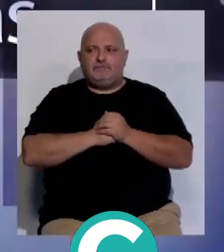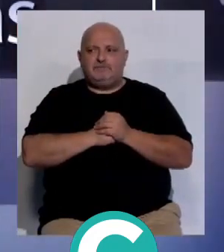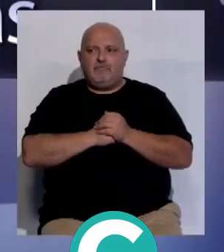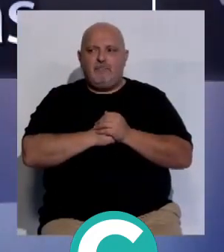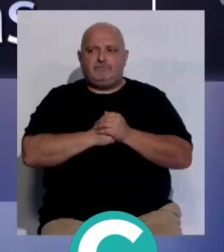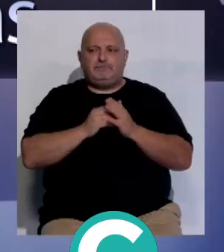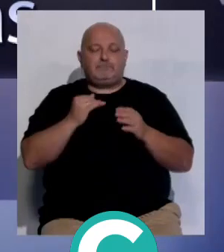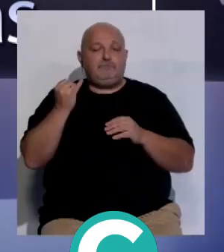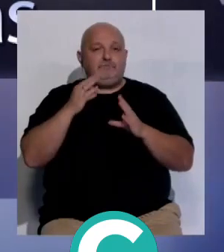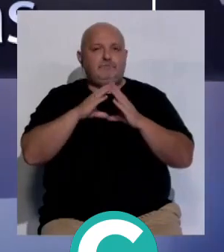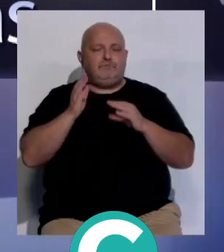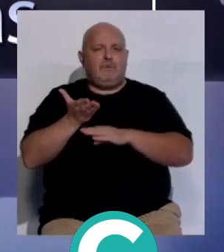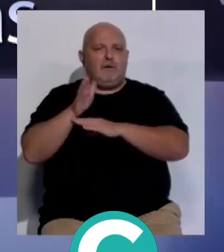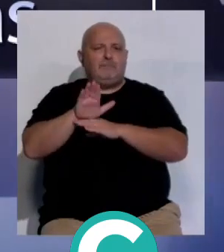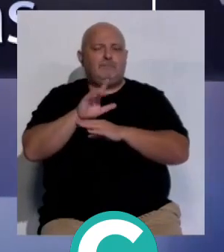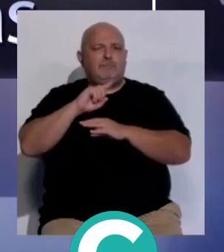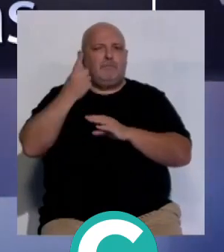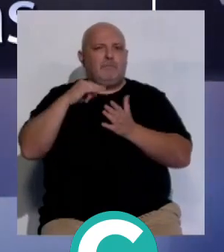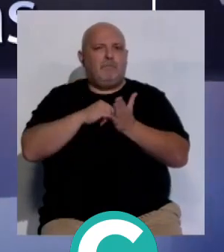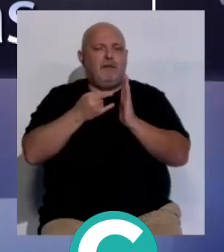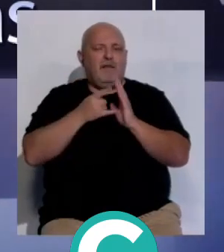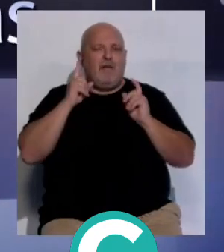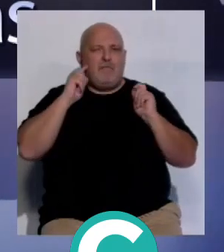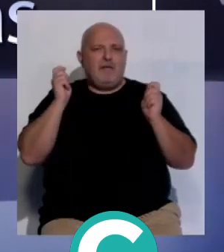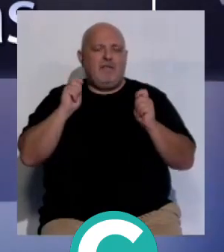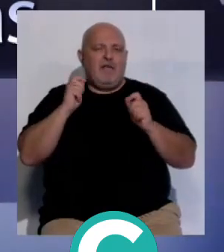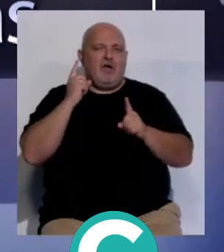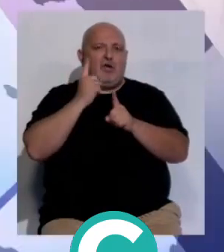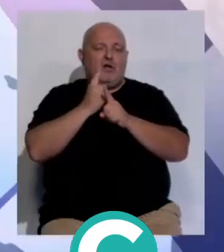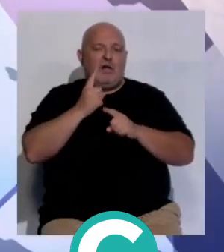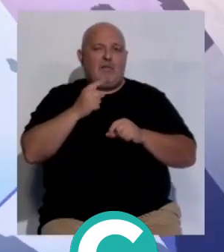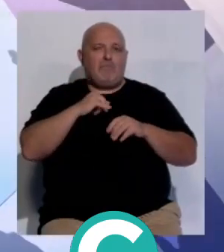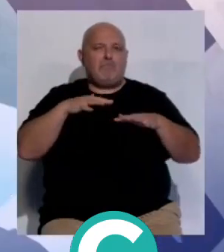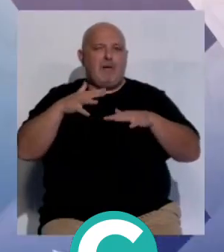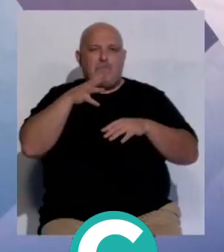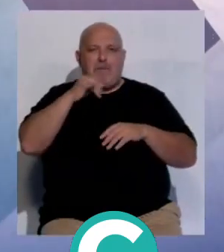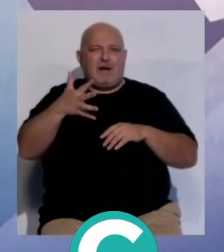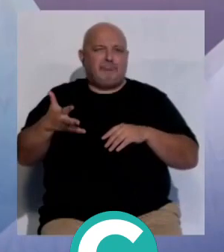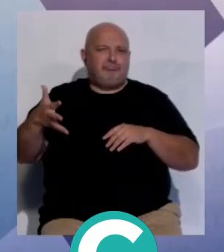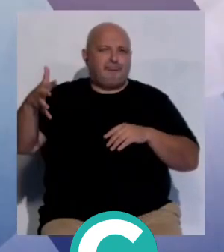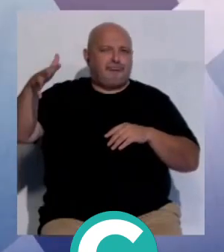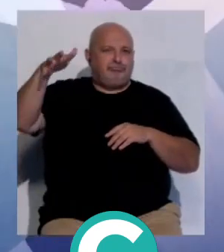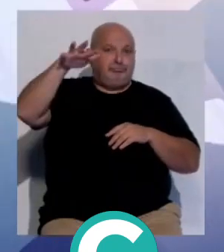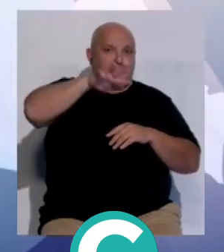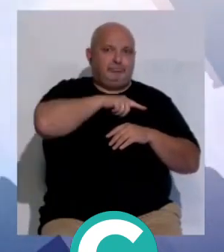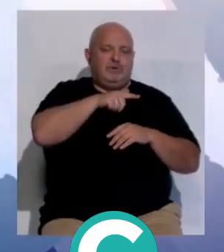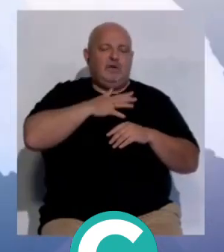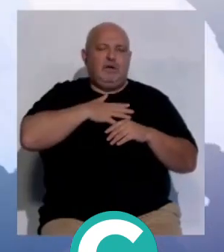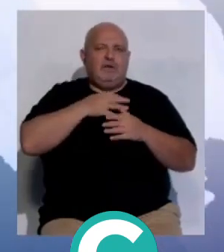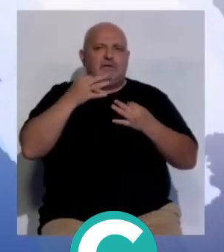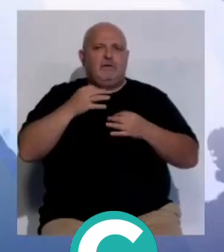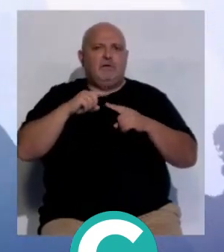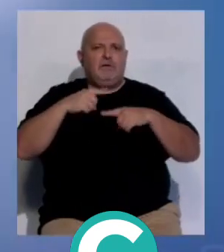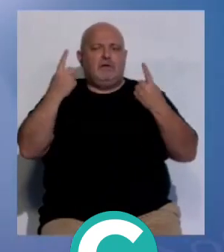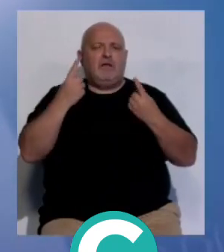y la Junta ha presentado el primer plan de emergencias frente a maremotos un sistema pionero en materia de seguridad